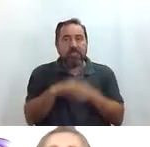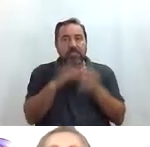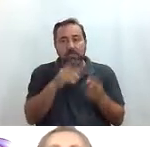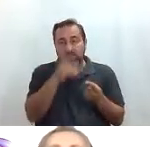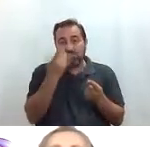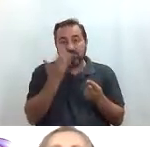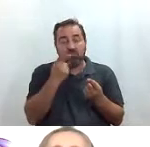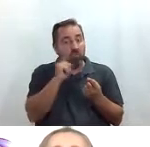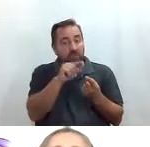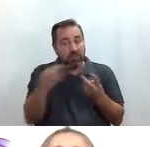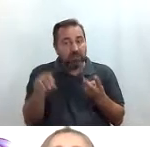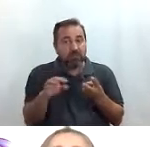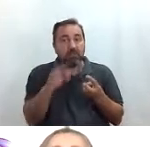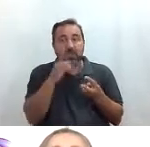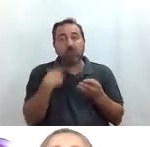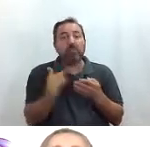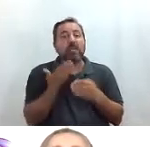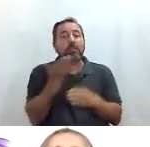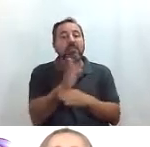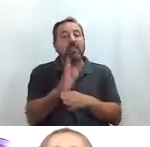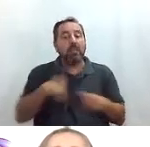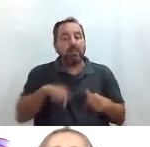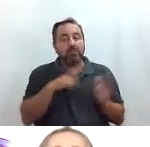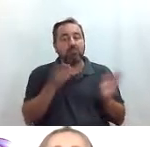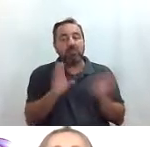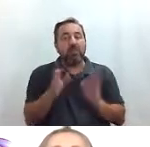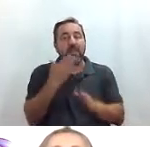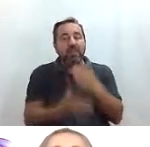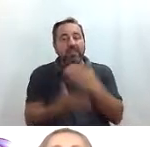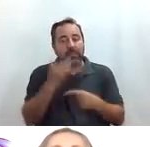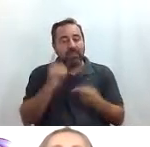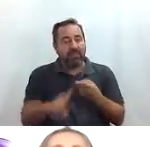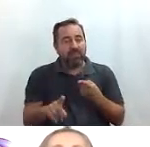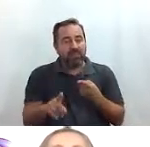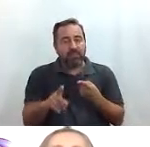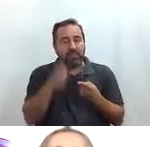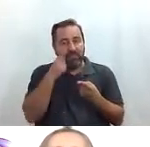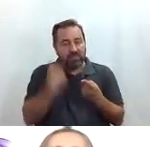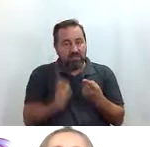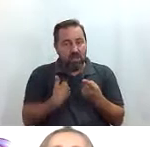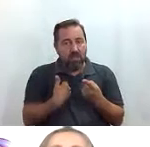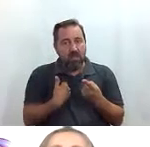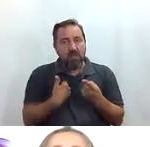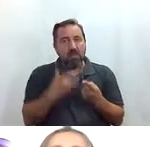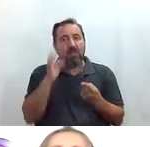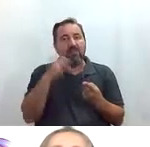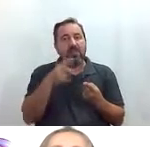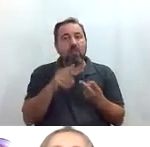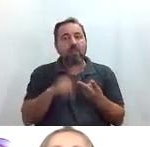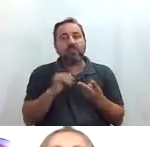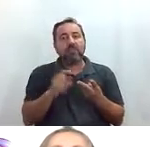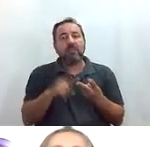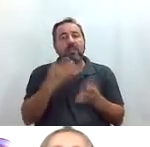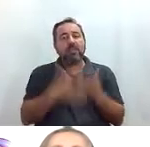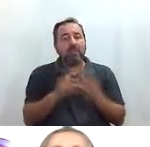reconoceréis porque estuvimos representando pues eso la discapacidad física con Franco Asti también la